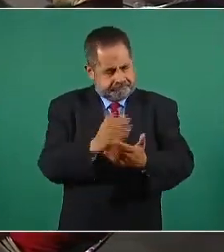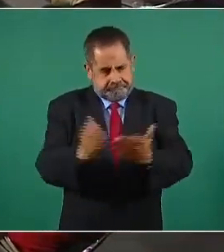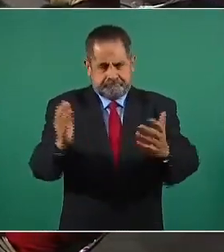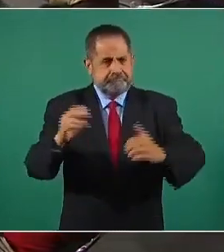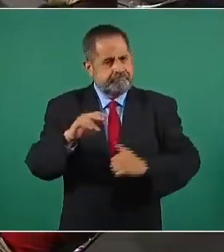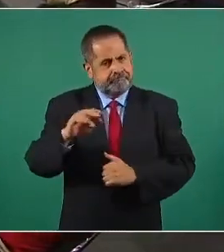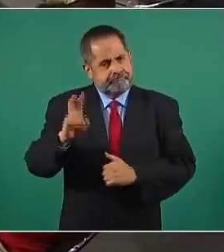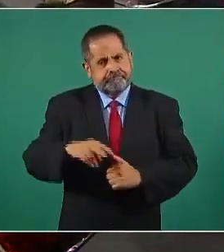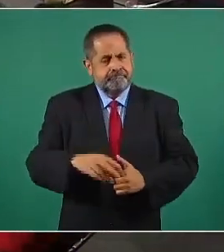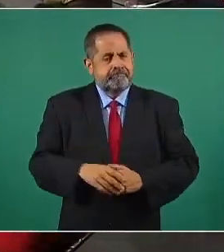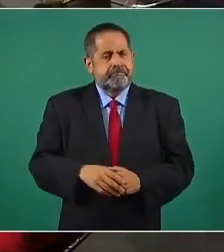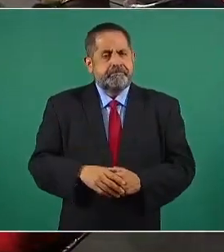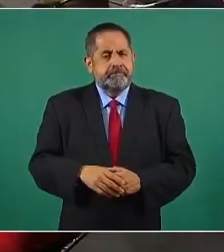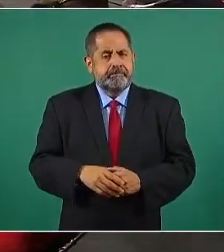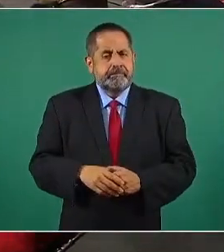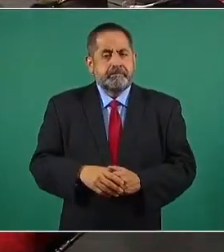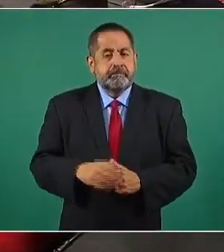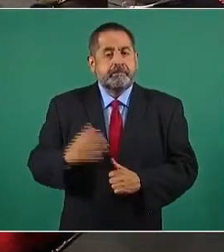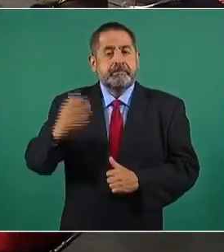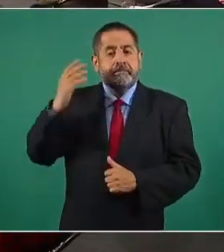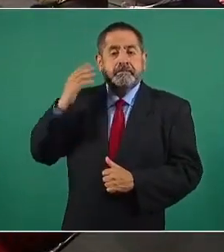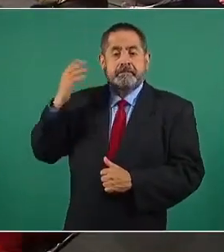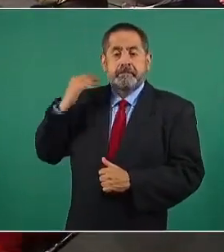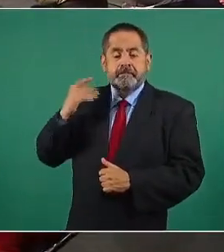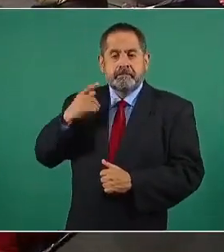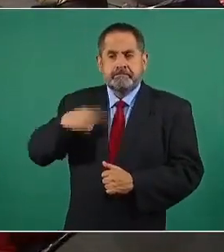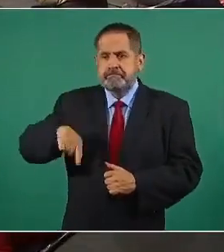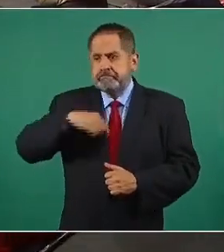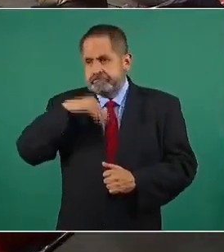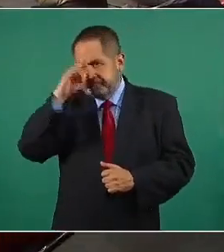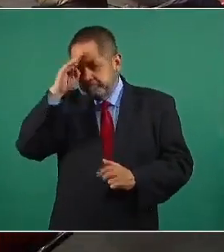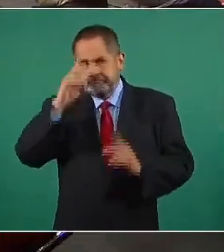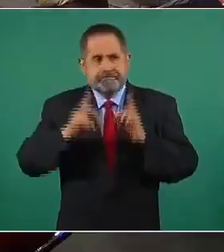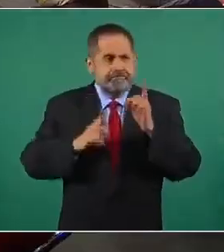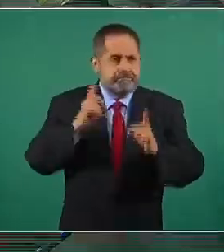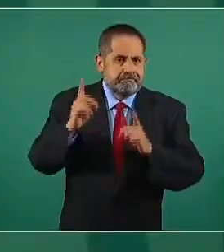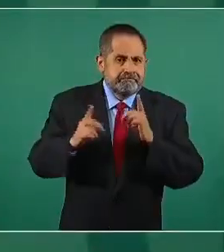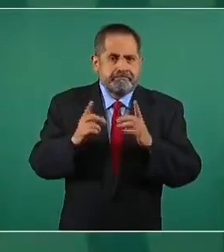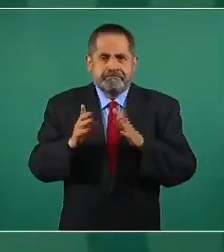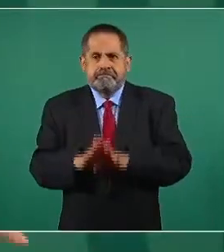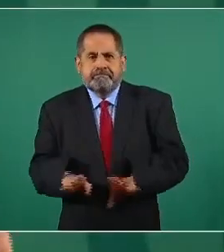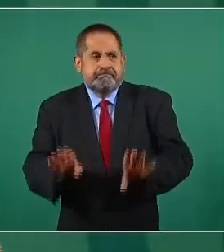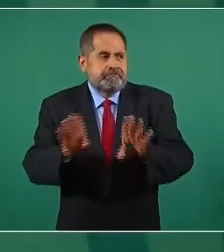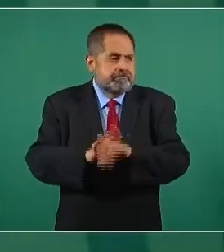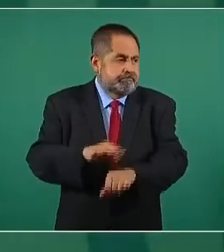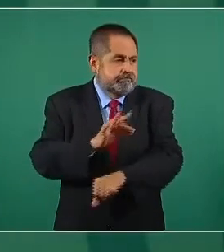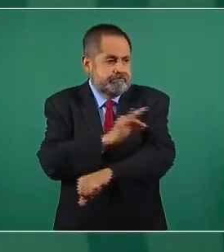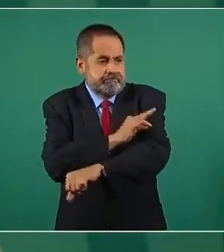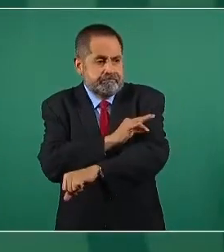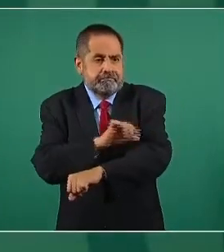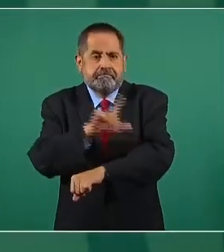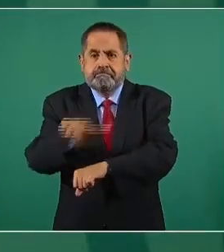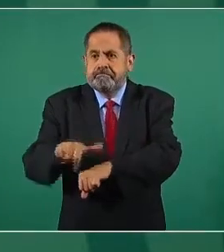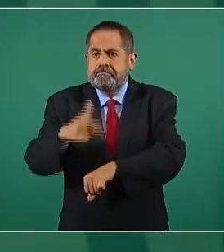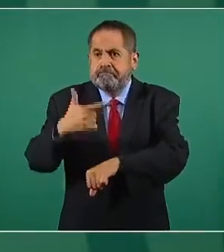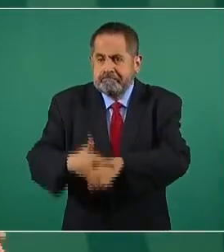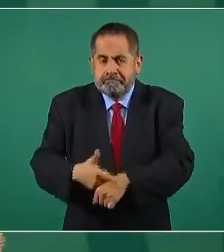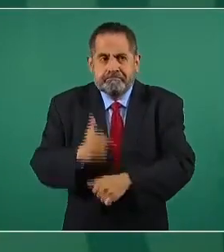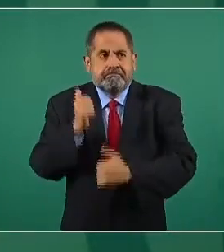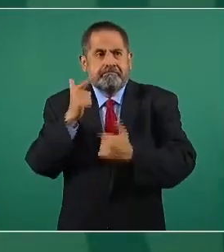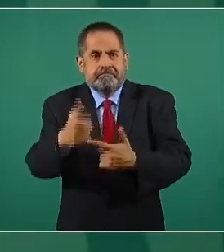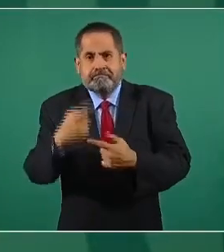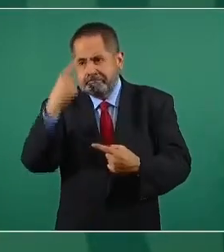porque al inicio no sabíamos qué efectos iba a tener la vacuna, si iba